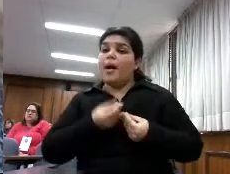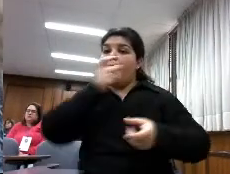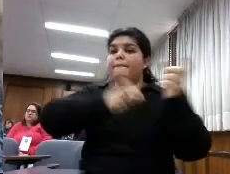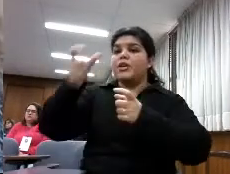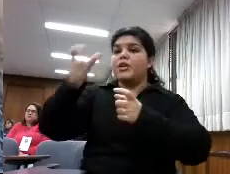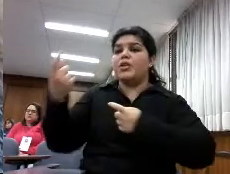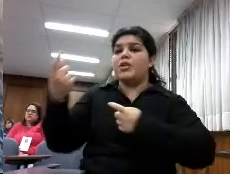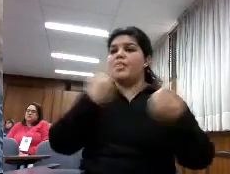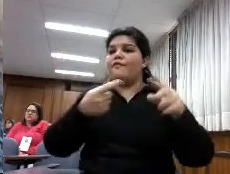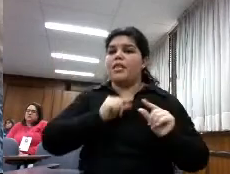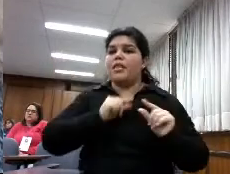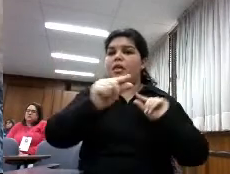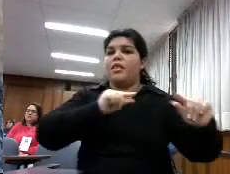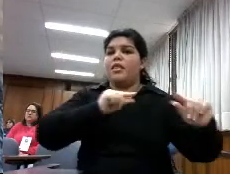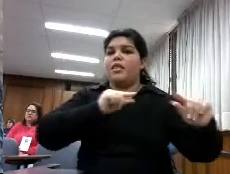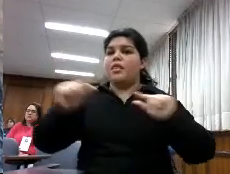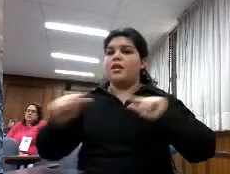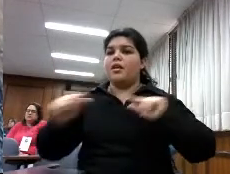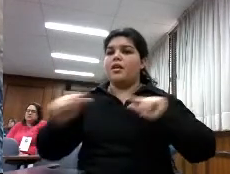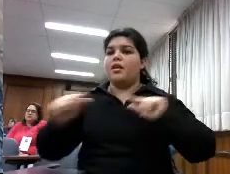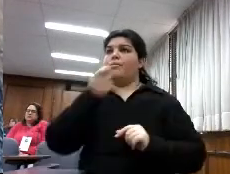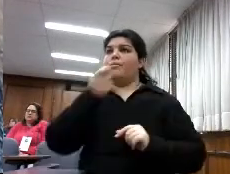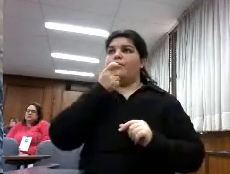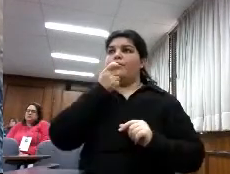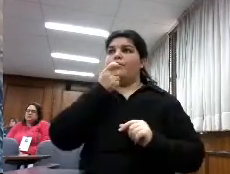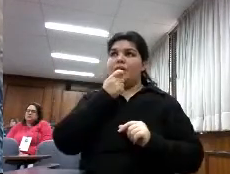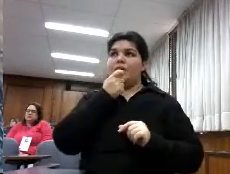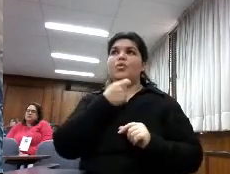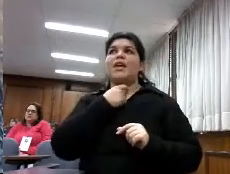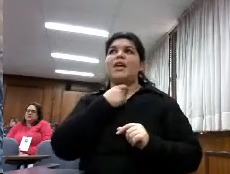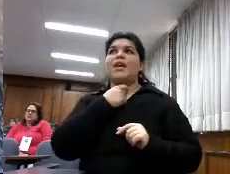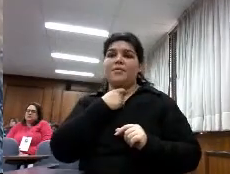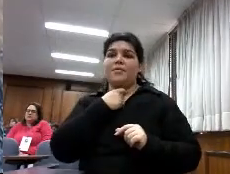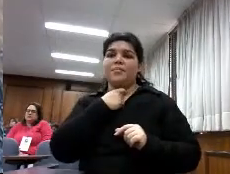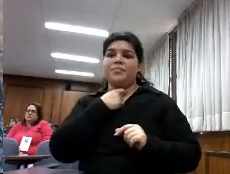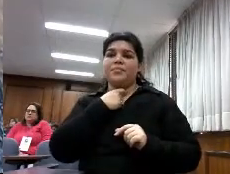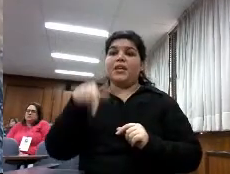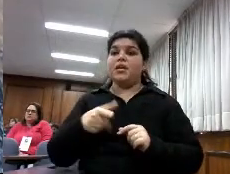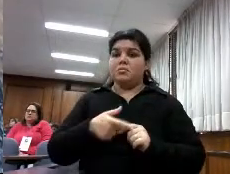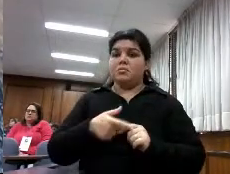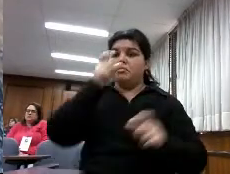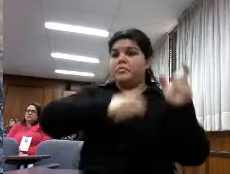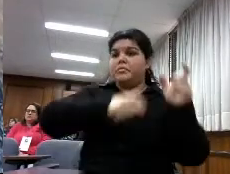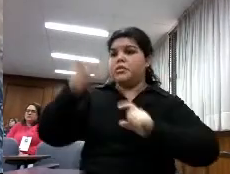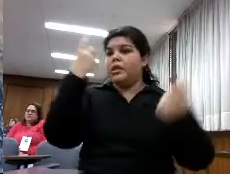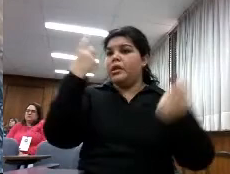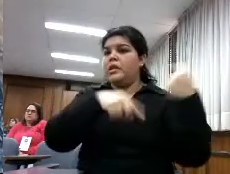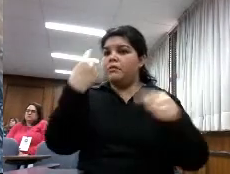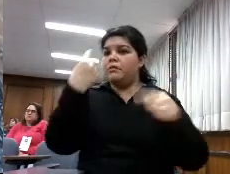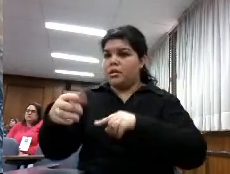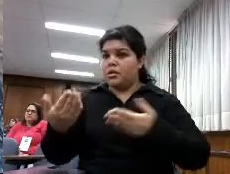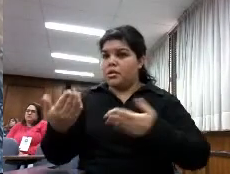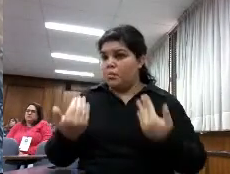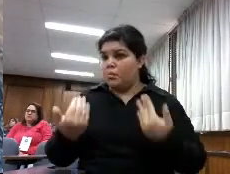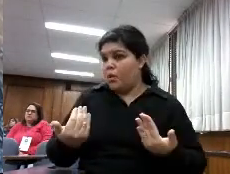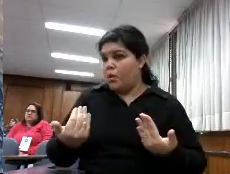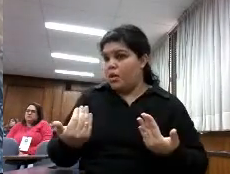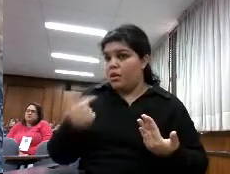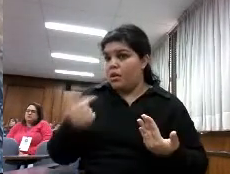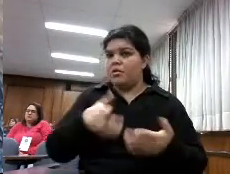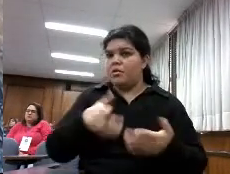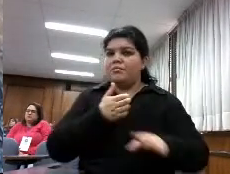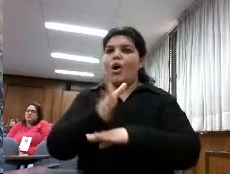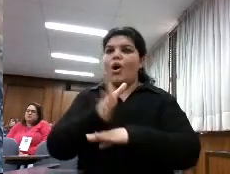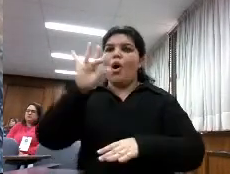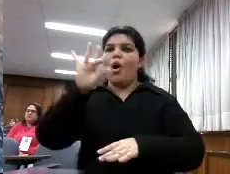por ejemplo si queremos hacer un club de lectura social y que 25 personas puedan disponer de ese libro por ejemplo Odilo si